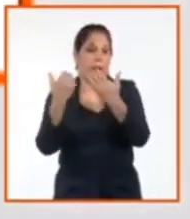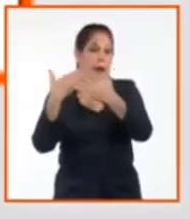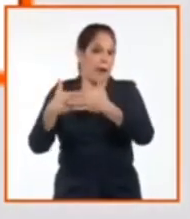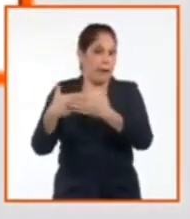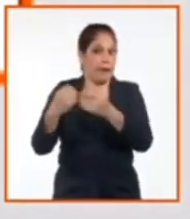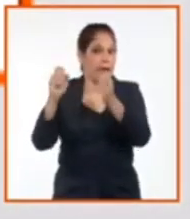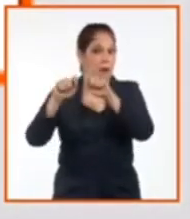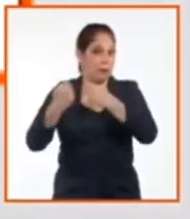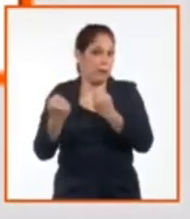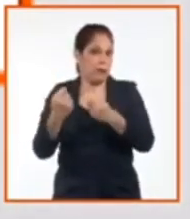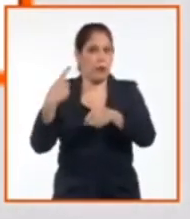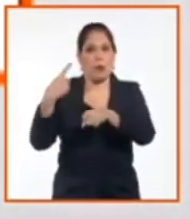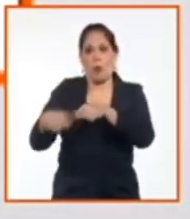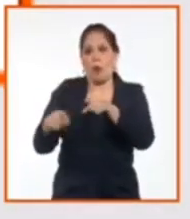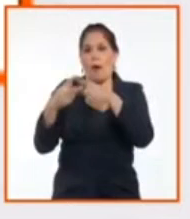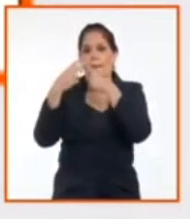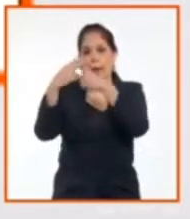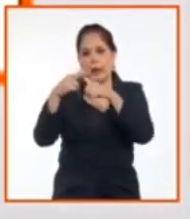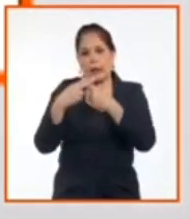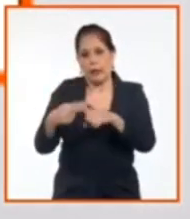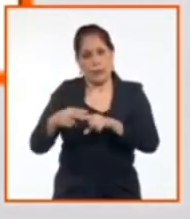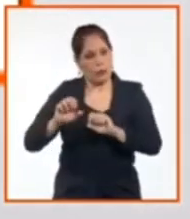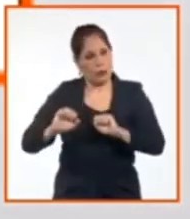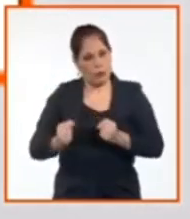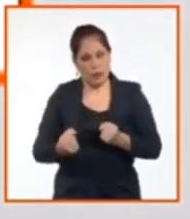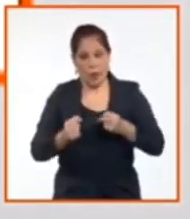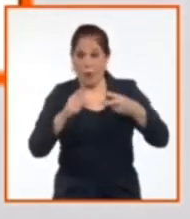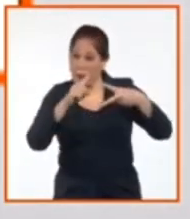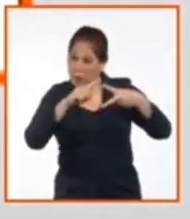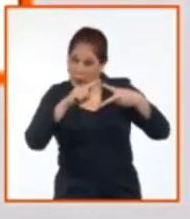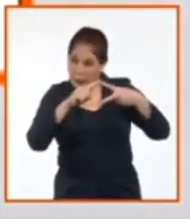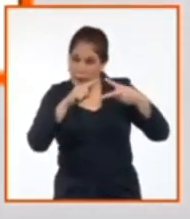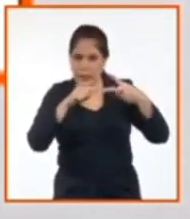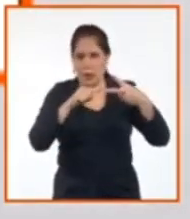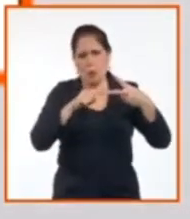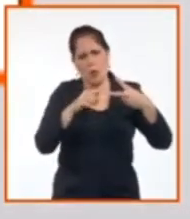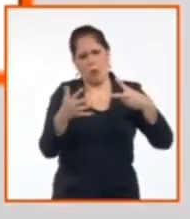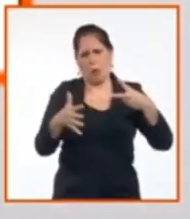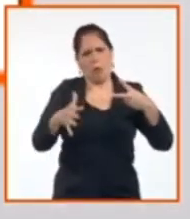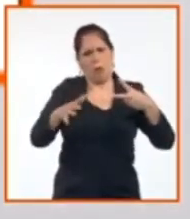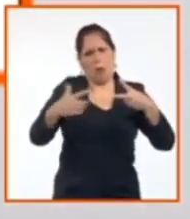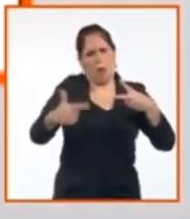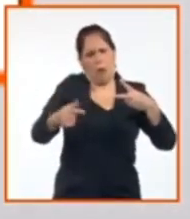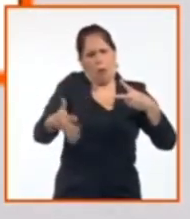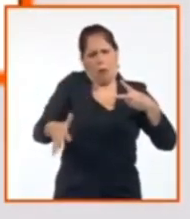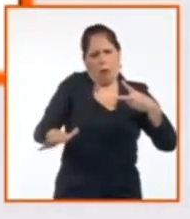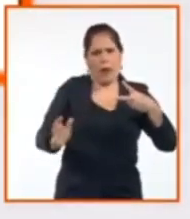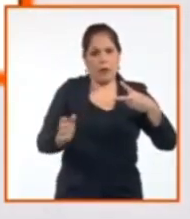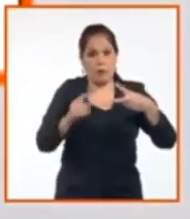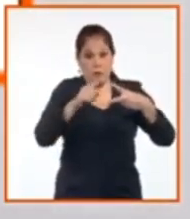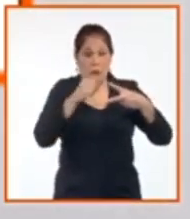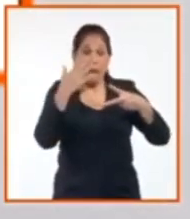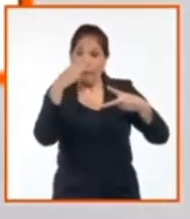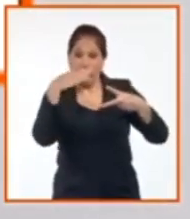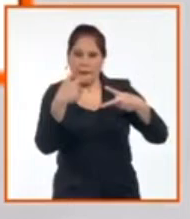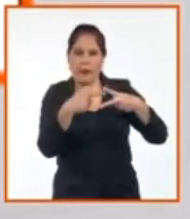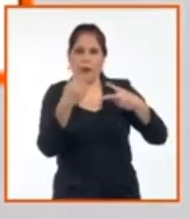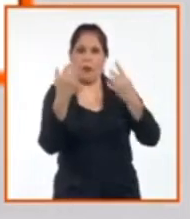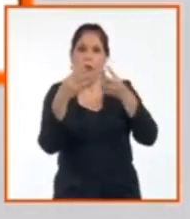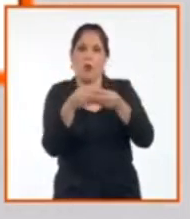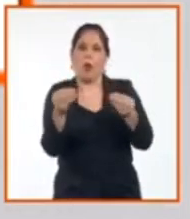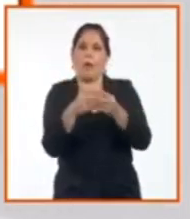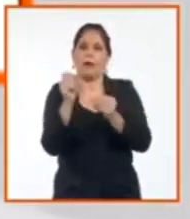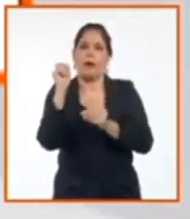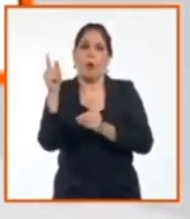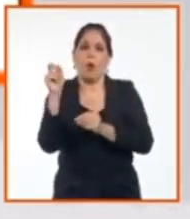o por mantenimiento que hay que hacer. Pero esa segunda causa es minoritaria al lado del gran problema de la... O sea,